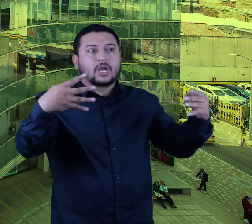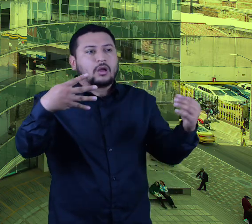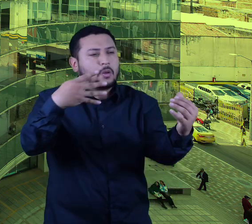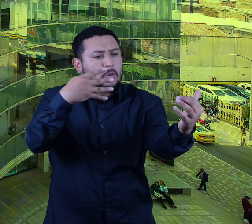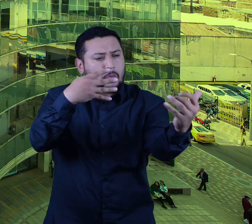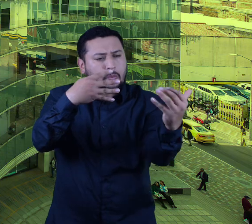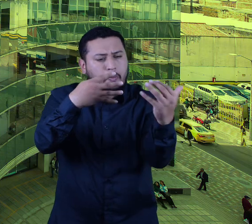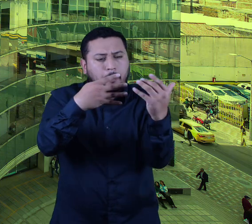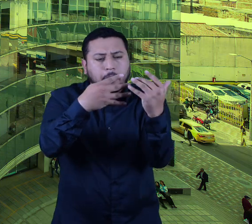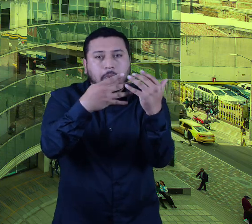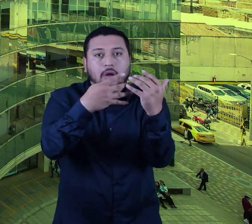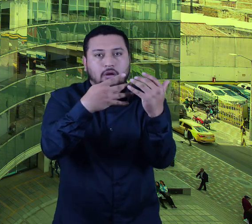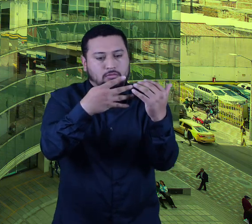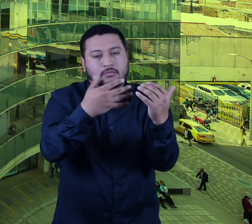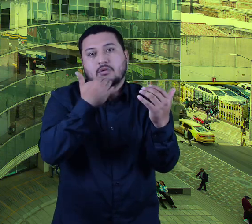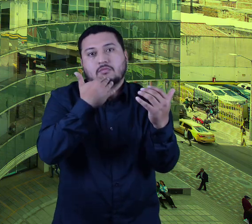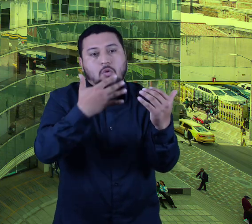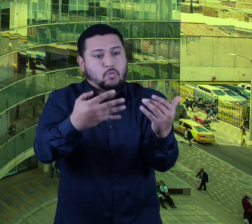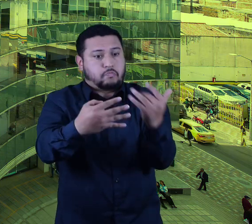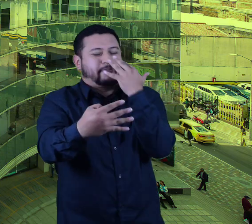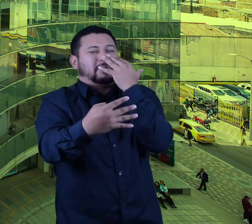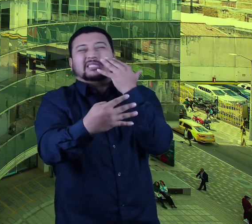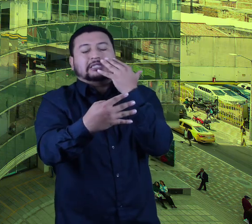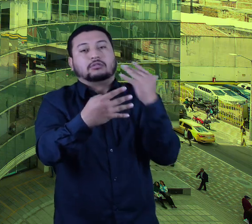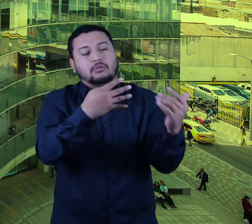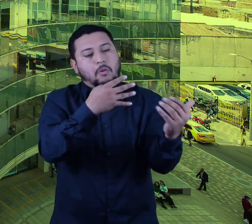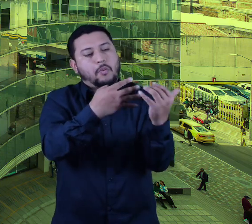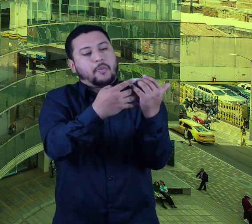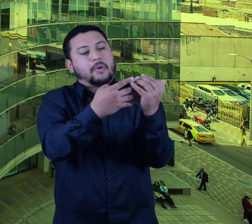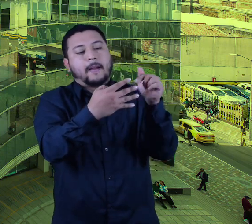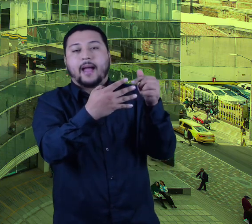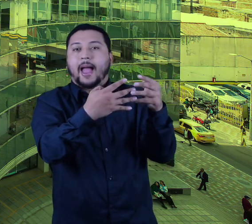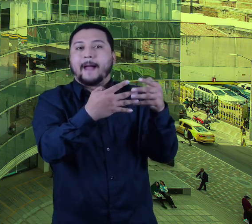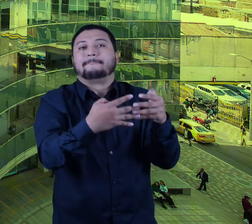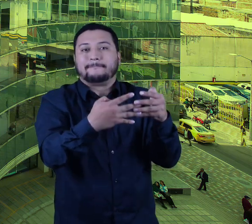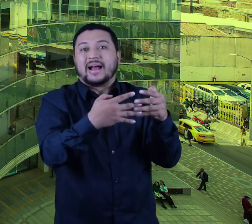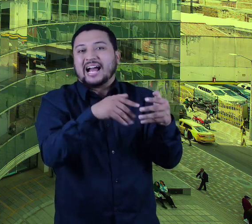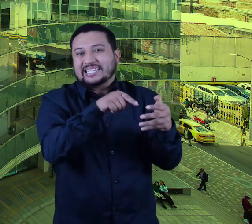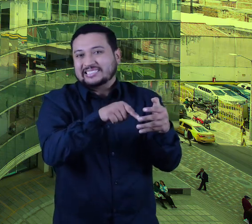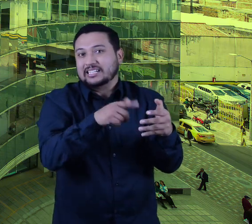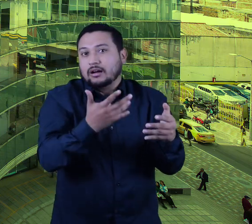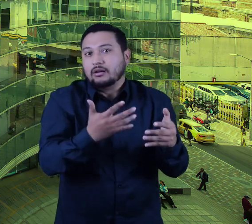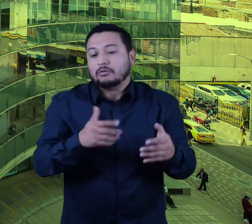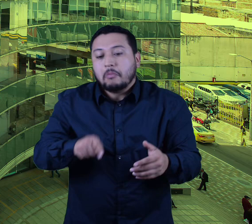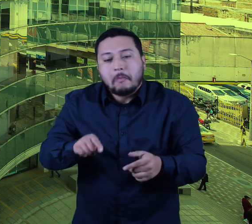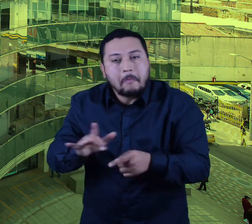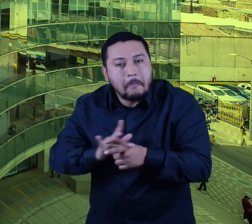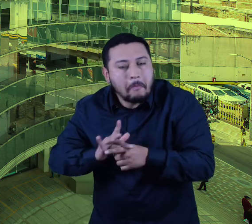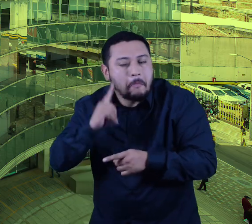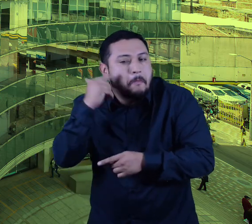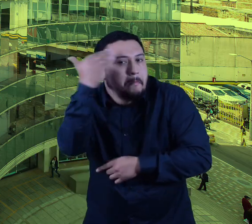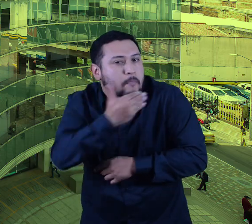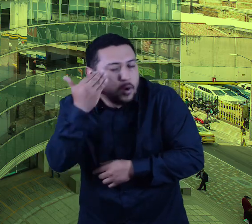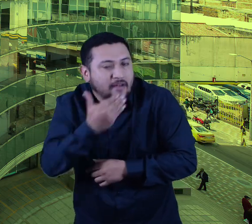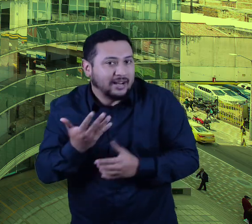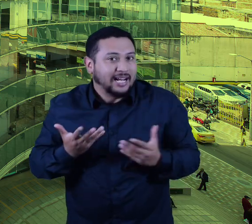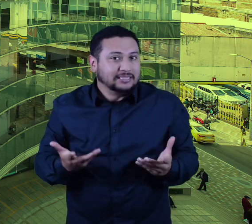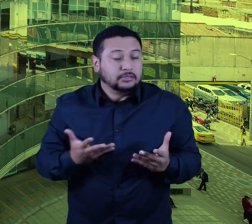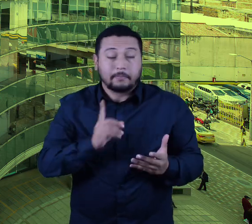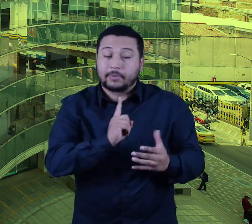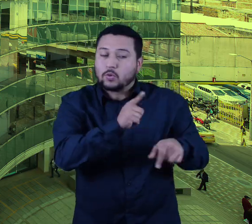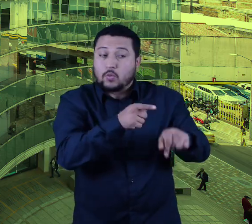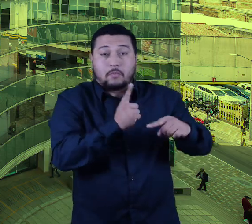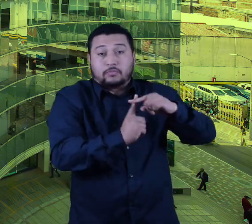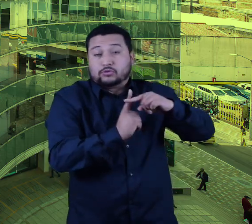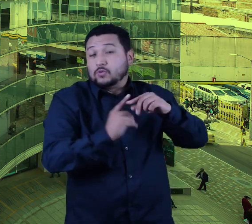materiales particulados. Estamos buscando alternativas, planes piloto, pero el mayor beneficio es que efectivamente es